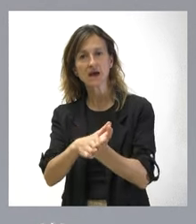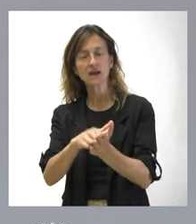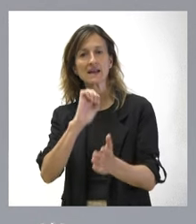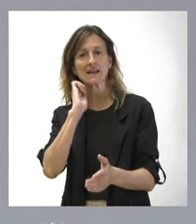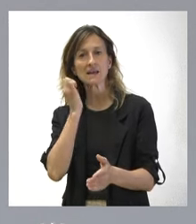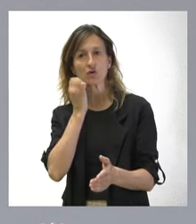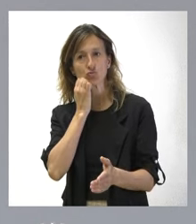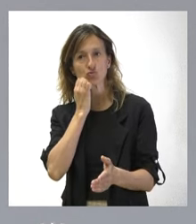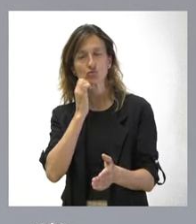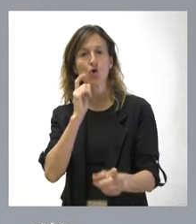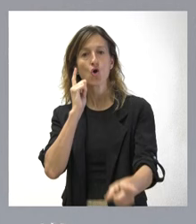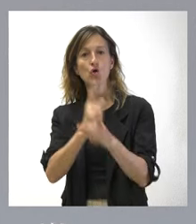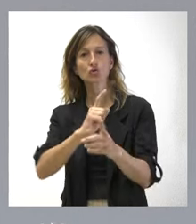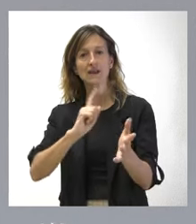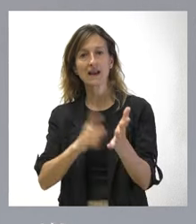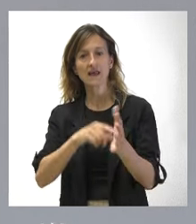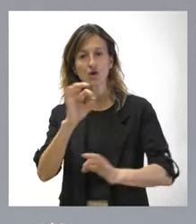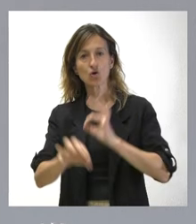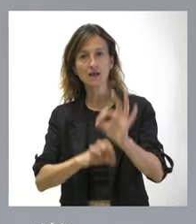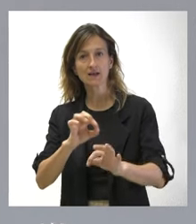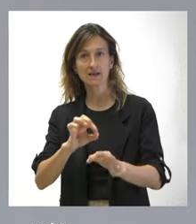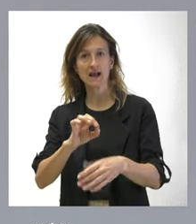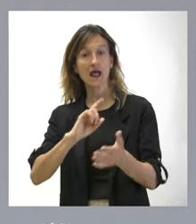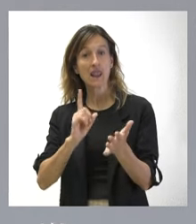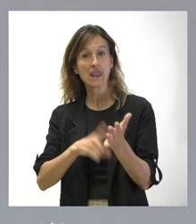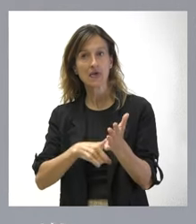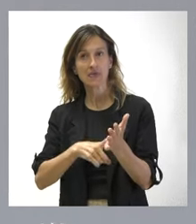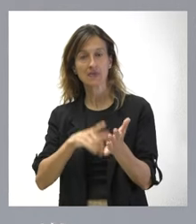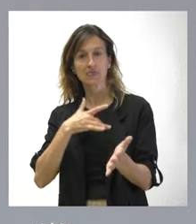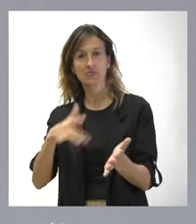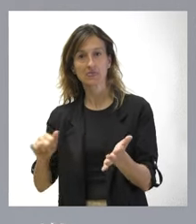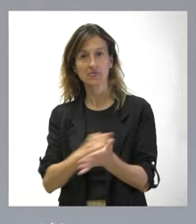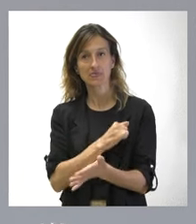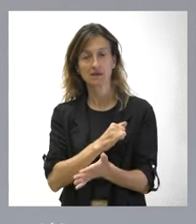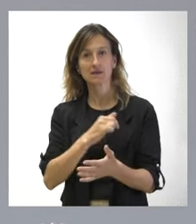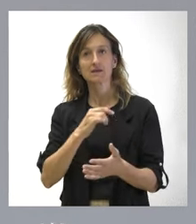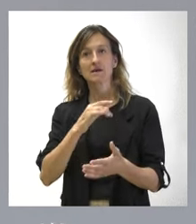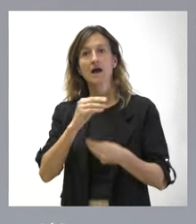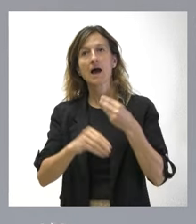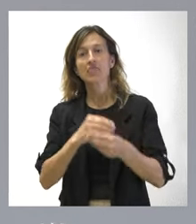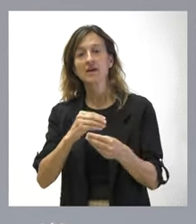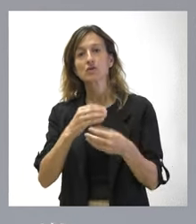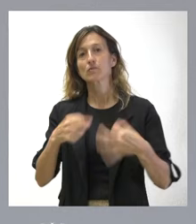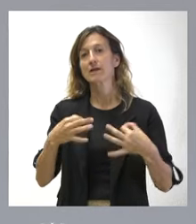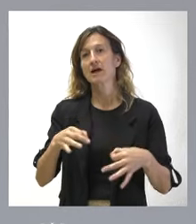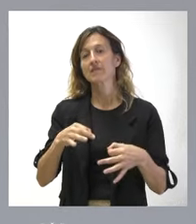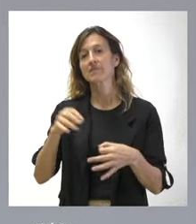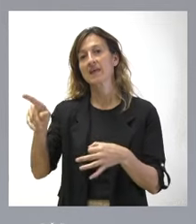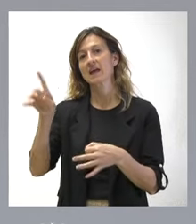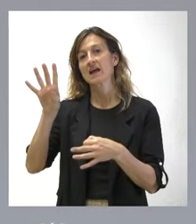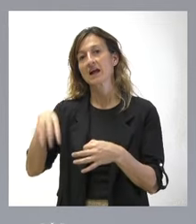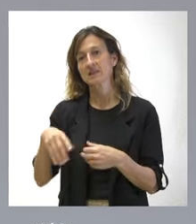inconstitucionalidad contra la Ley Orgánica de Amnistía para la normalización institucional, política y social en Cataluña,